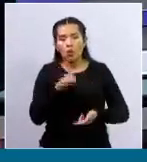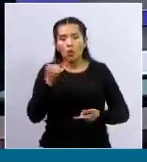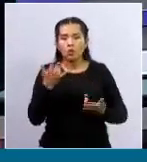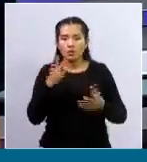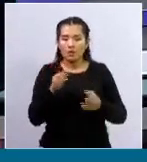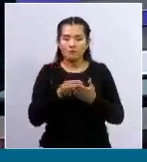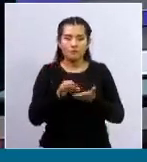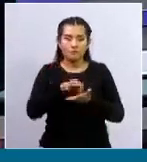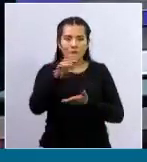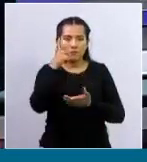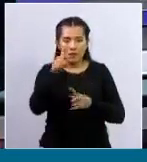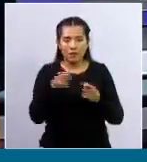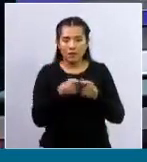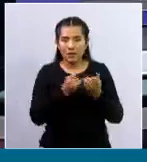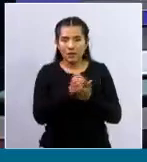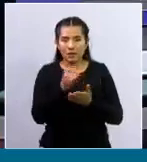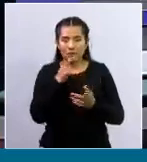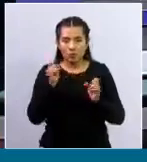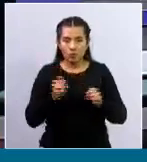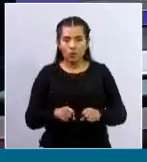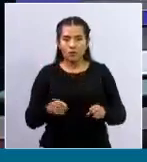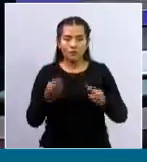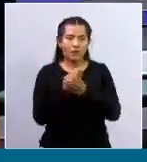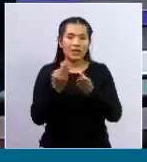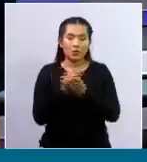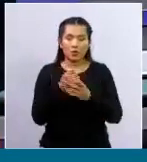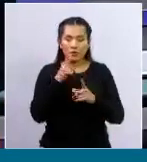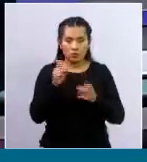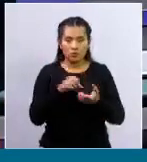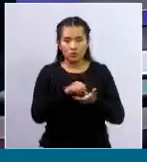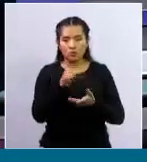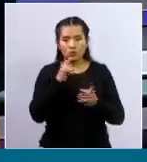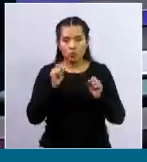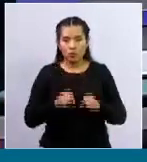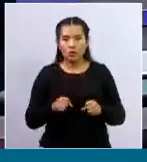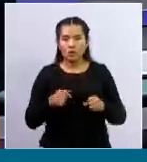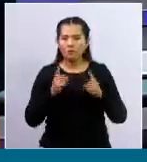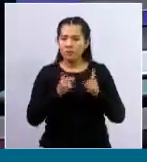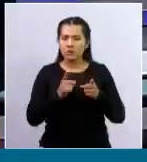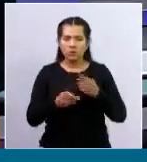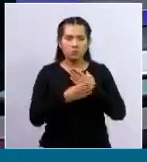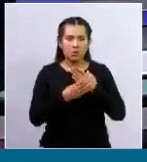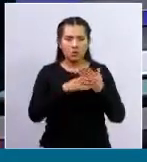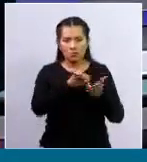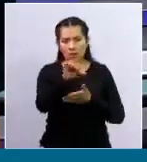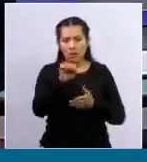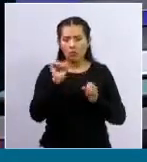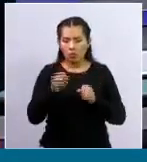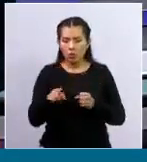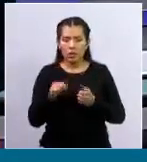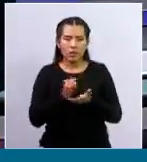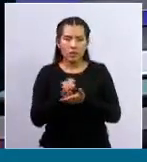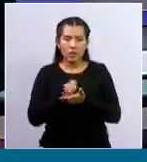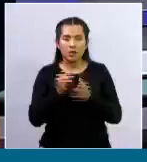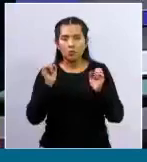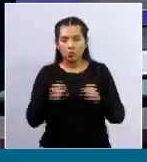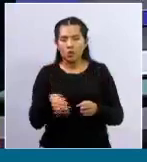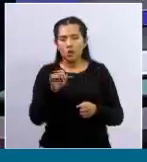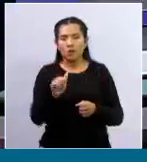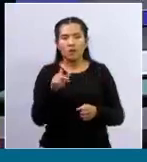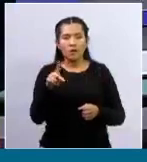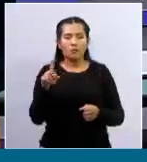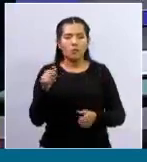pago de manera electrónica, puede, o perdón, la factura de manera electrónica, puede hacer el pago en el banco, puede hacerlo vía una aplicación de celular,